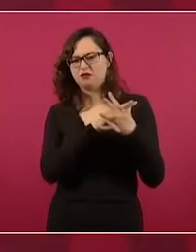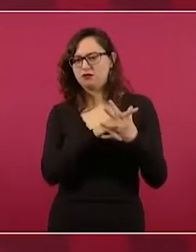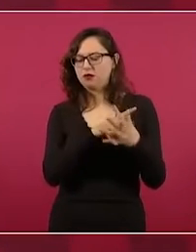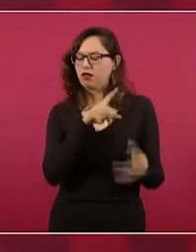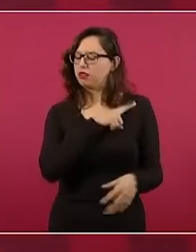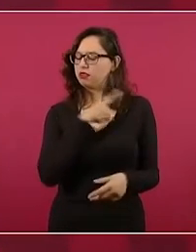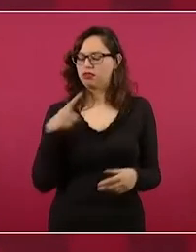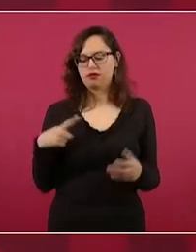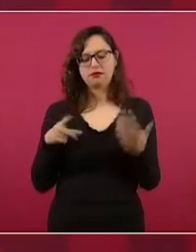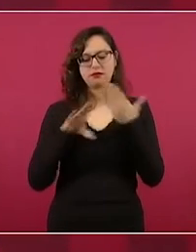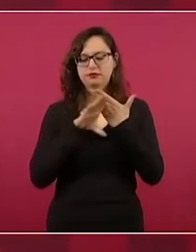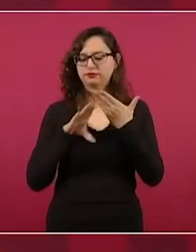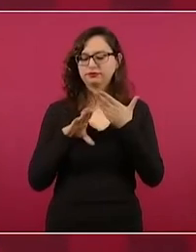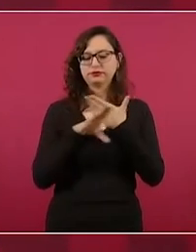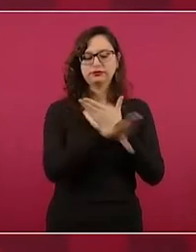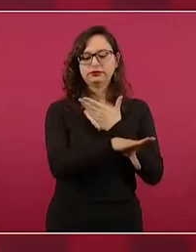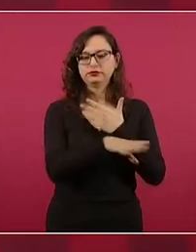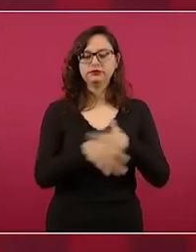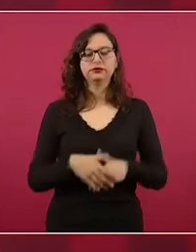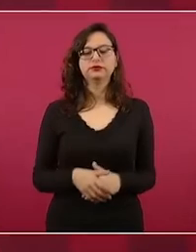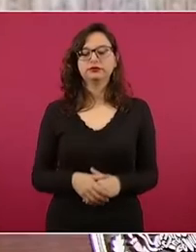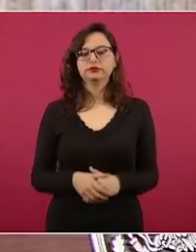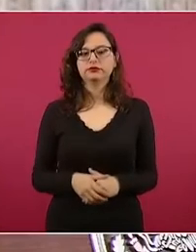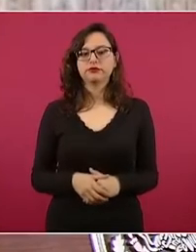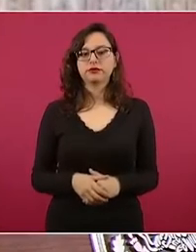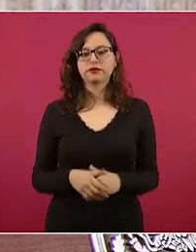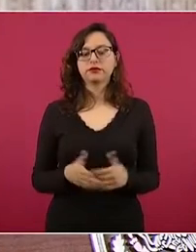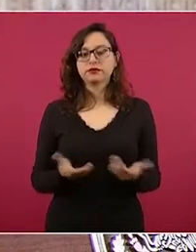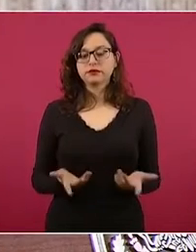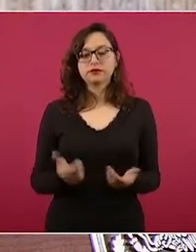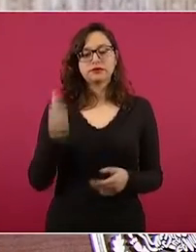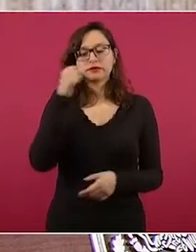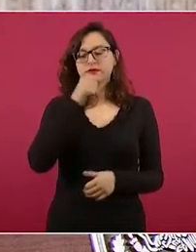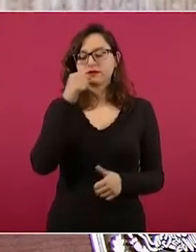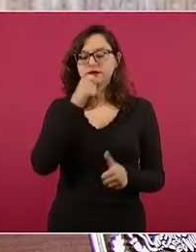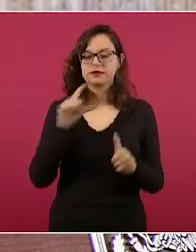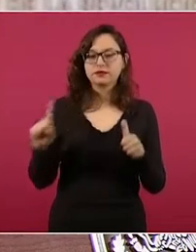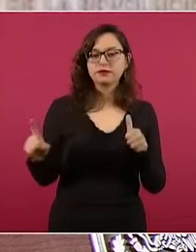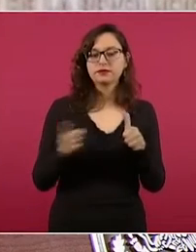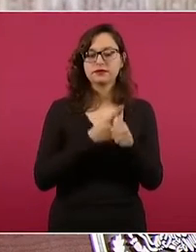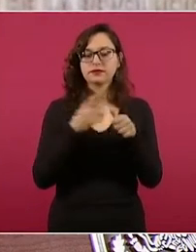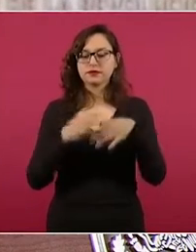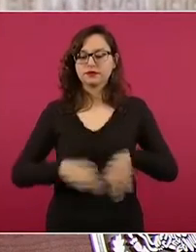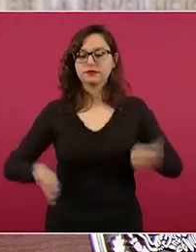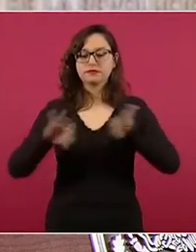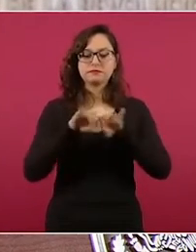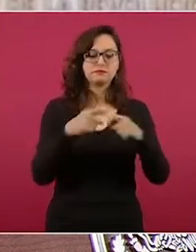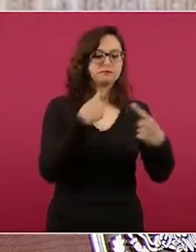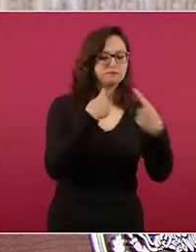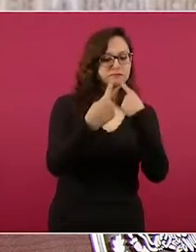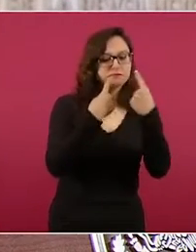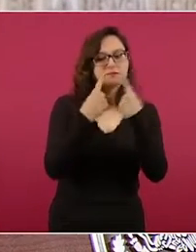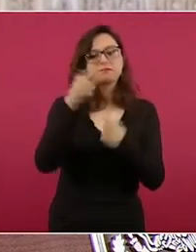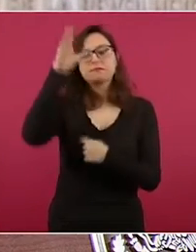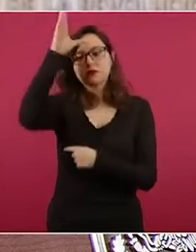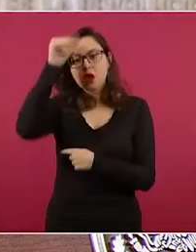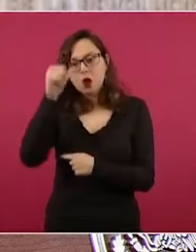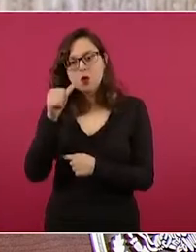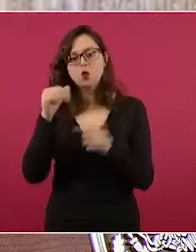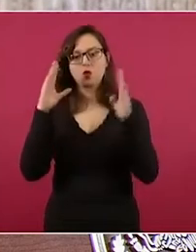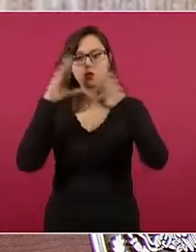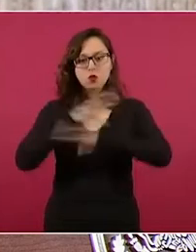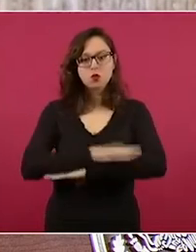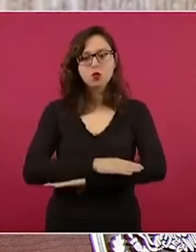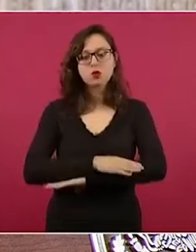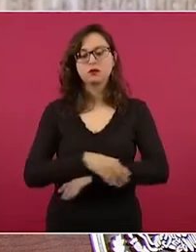que se busque mediante el diálogo, acuerdos, está